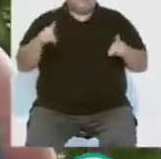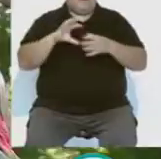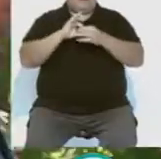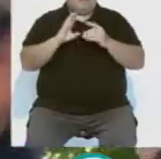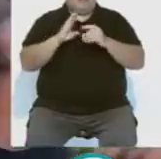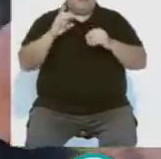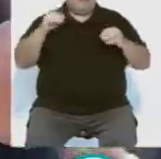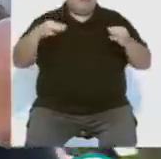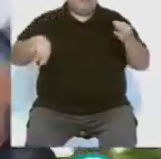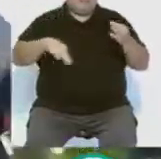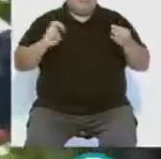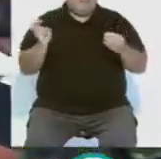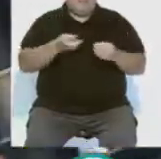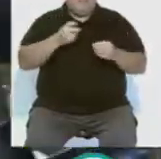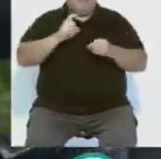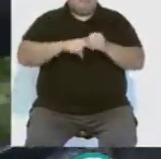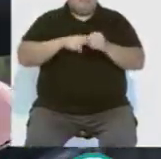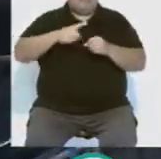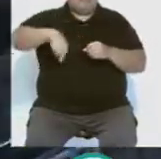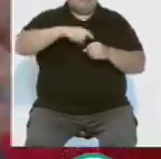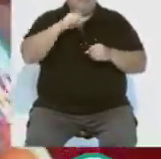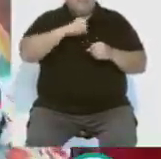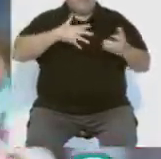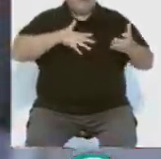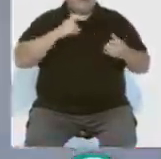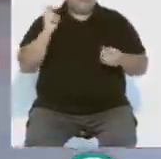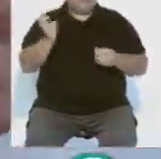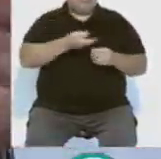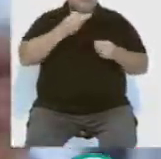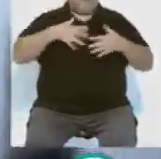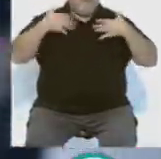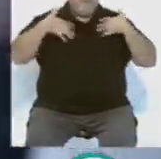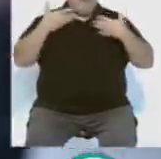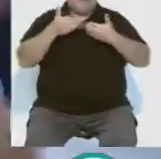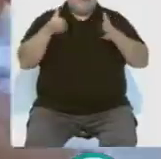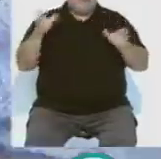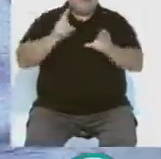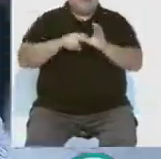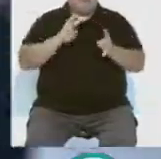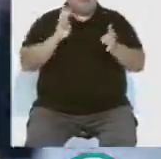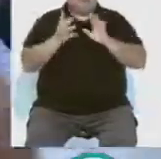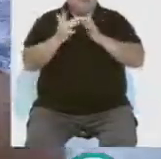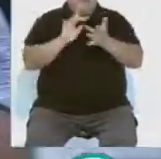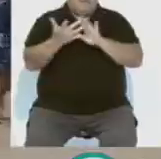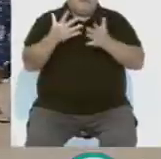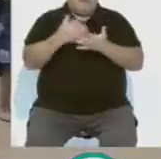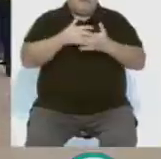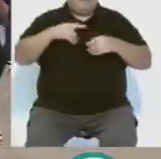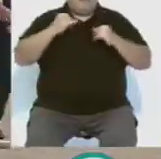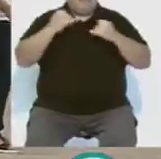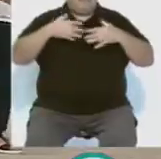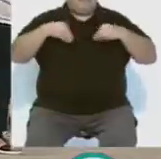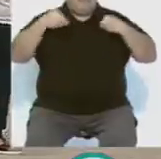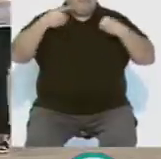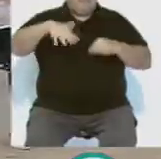en directo de la Orquesta Bambú. Los participantes cantaron y bailaron en esta velada abierta y participativa de esparcimiento y diversión.